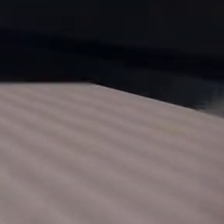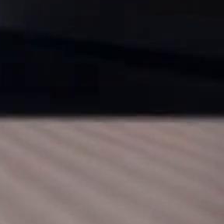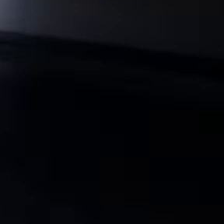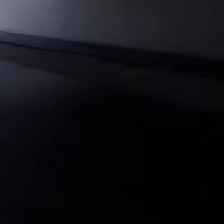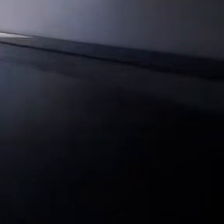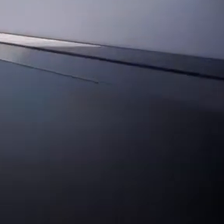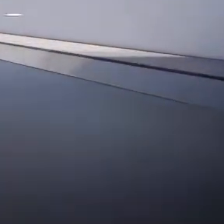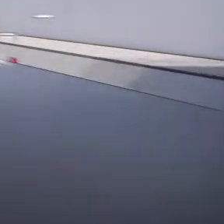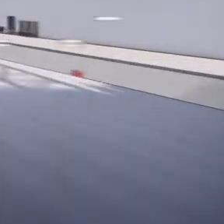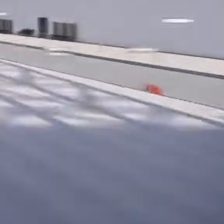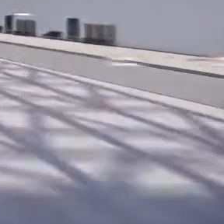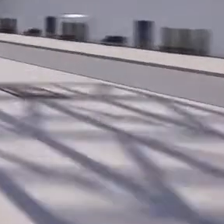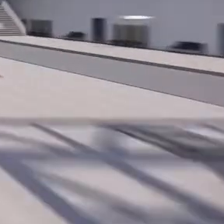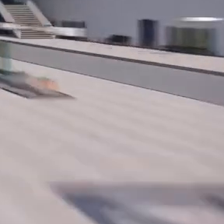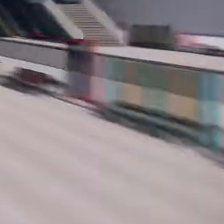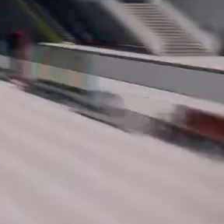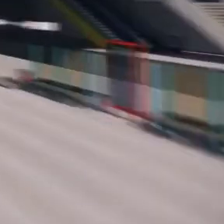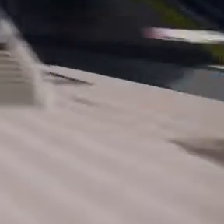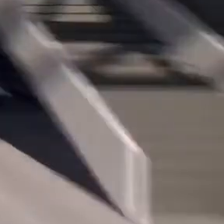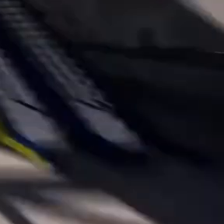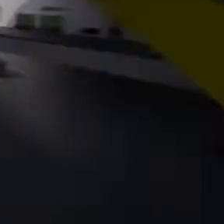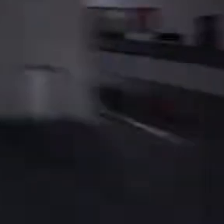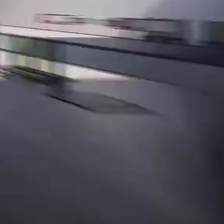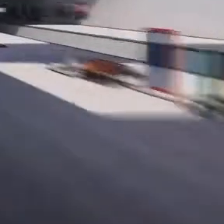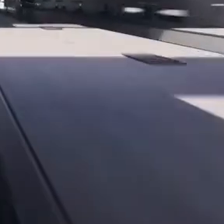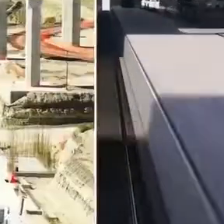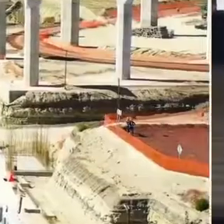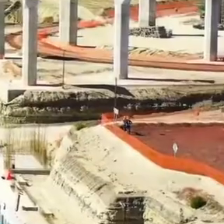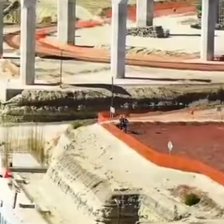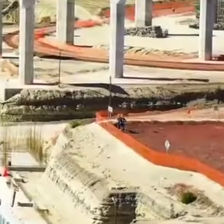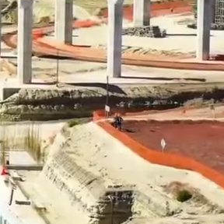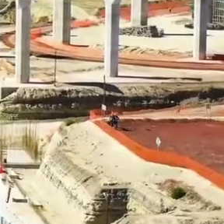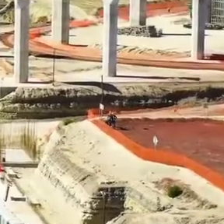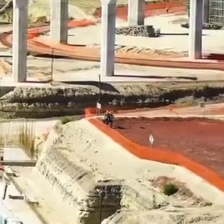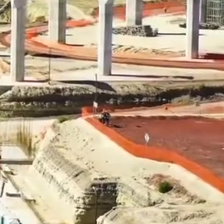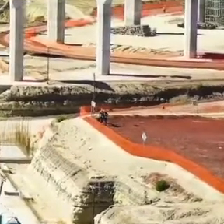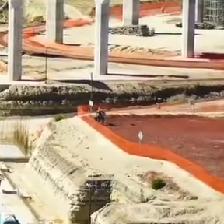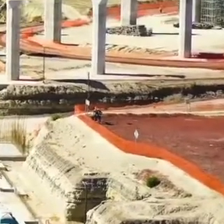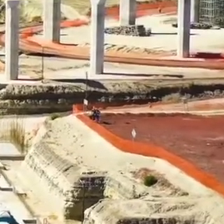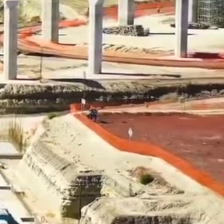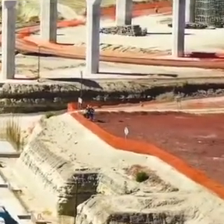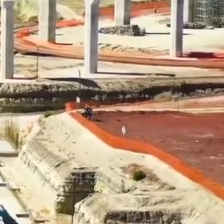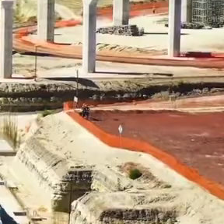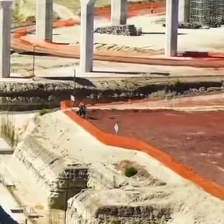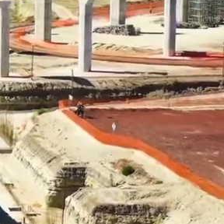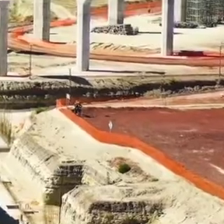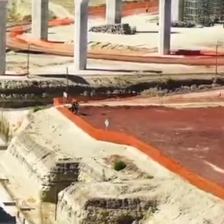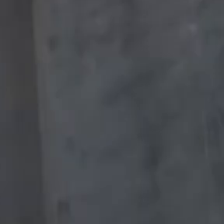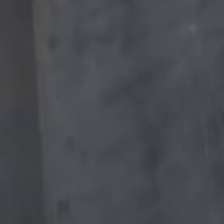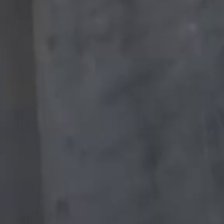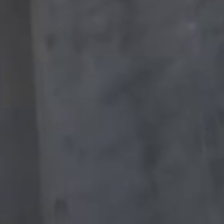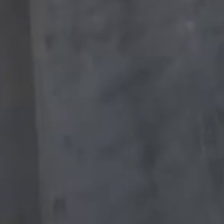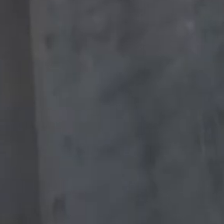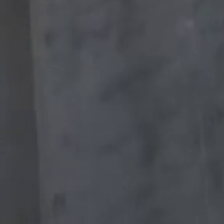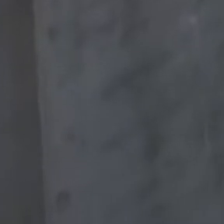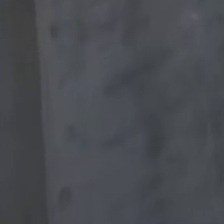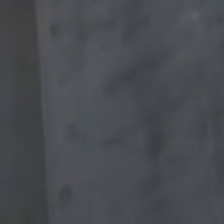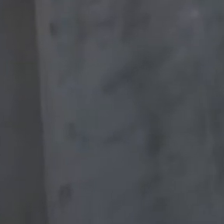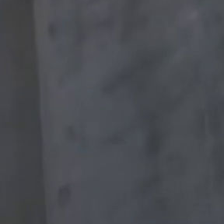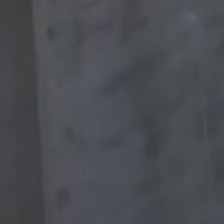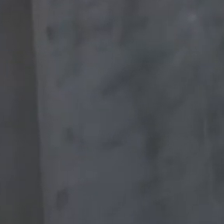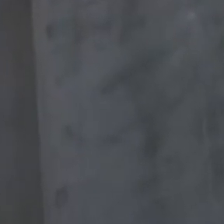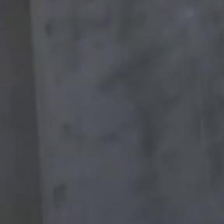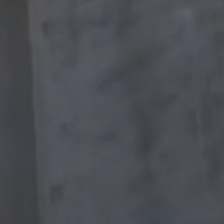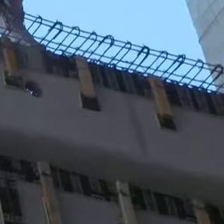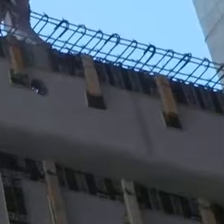En el estacionamiento y terminal intermodal de transporte terrestre, en los diferentes niveles del cuerpo 1 bis se terminan los trabajos de